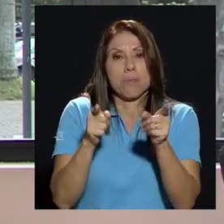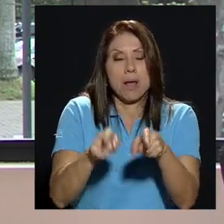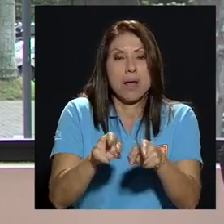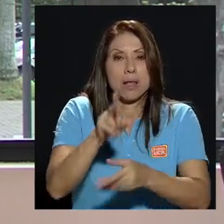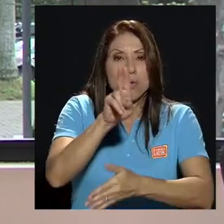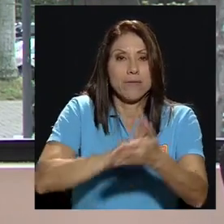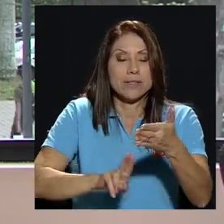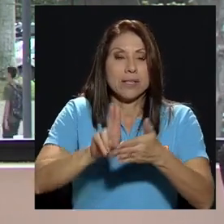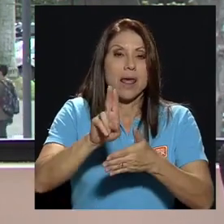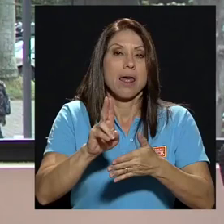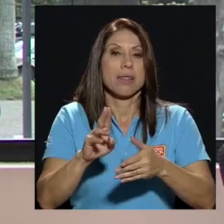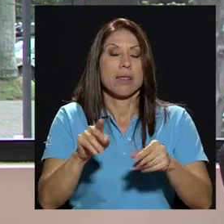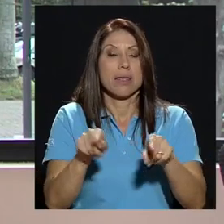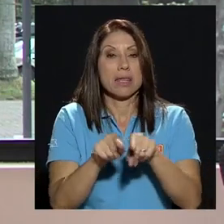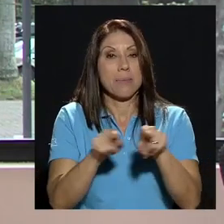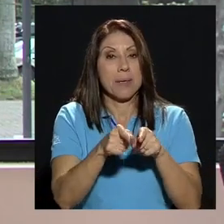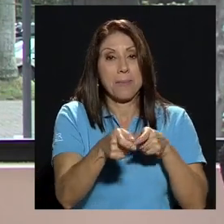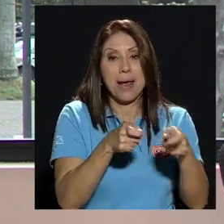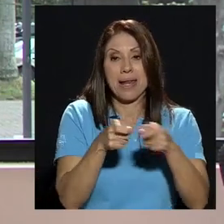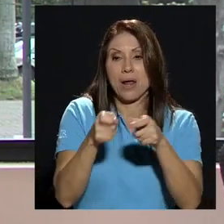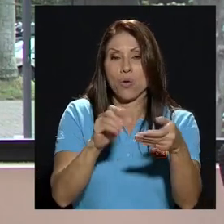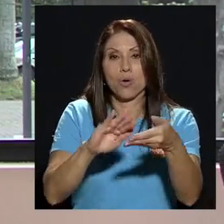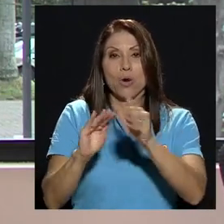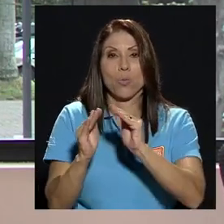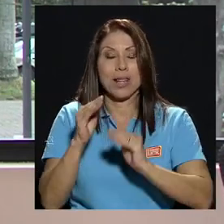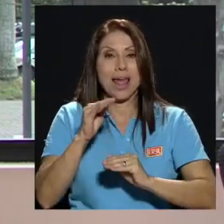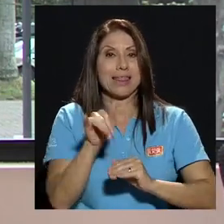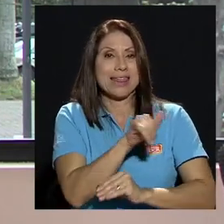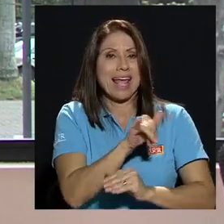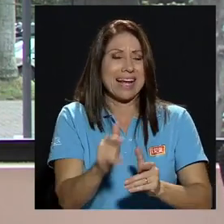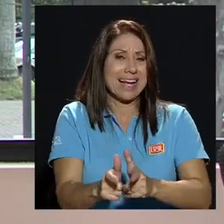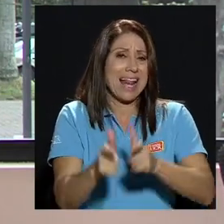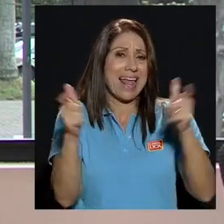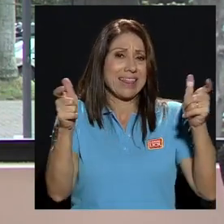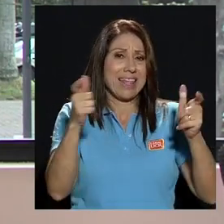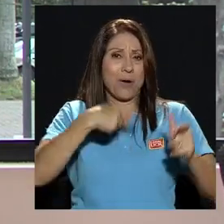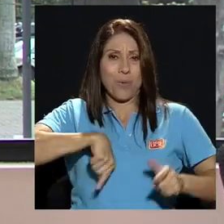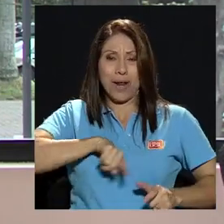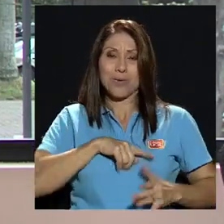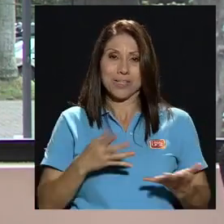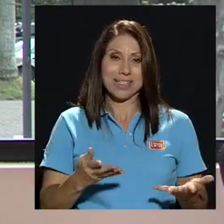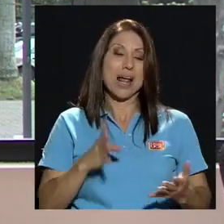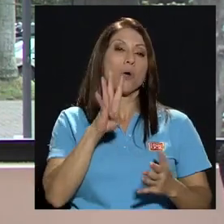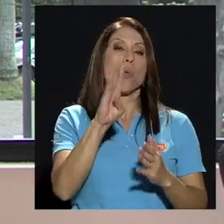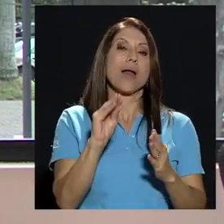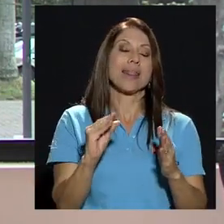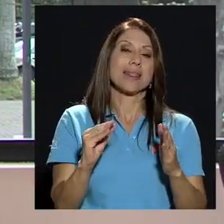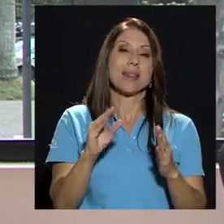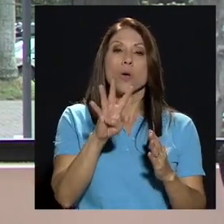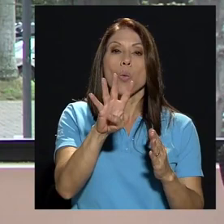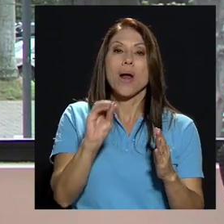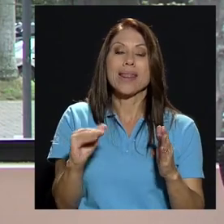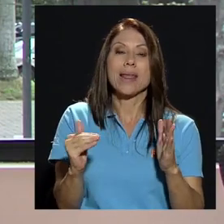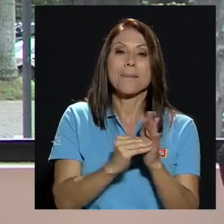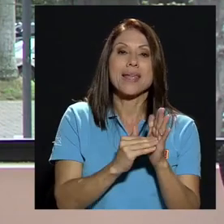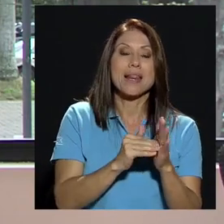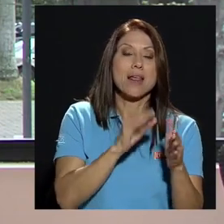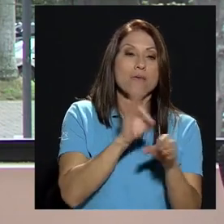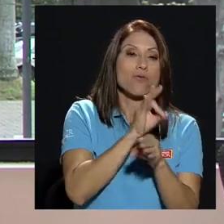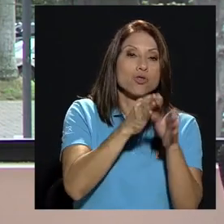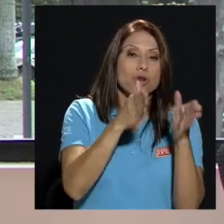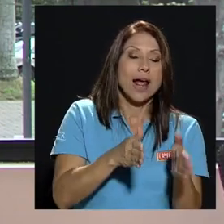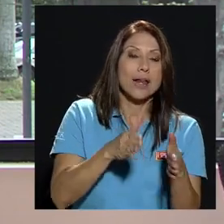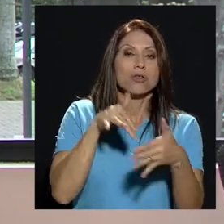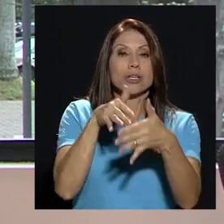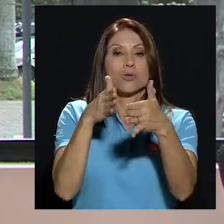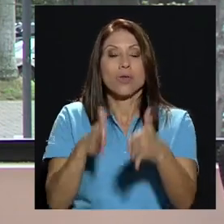y en el manejo de una comunidad tan grande como es la nuestra de 40 mil personas entre estudiantes funcionarios jerarcas